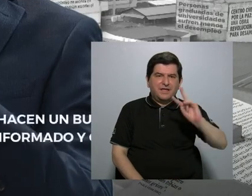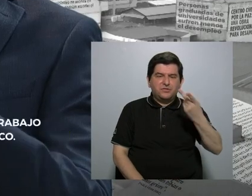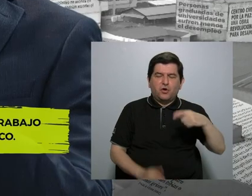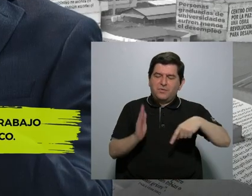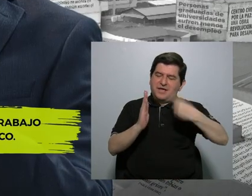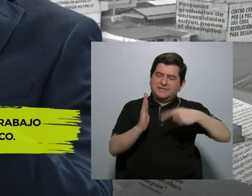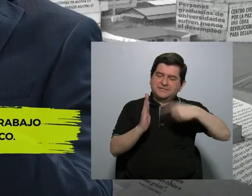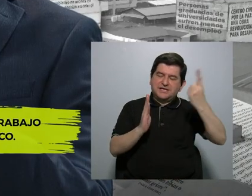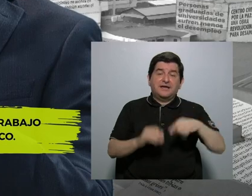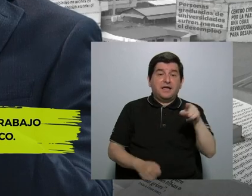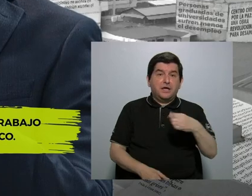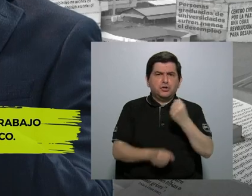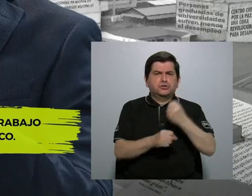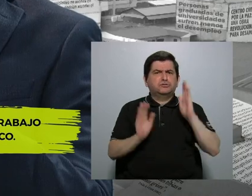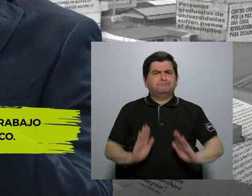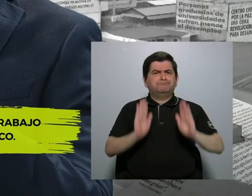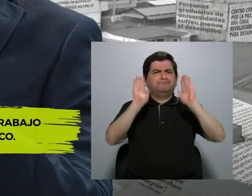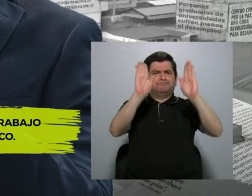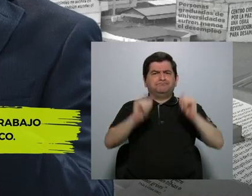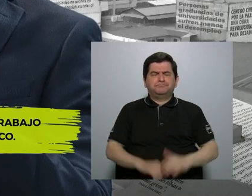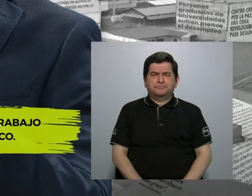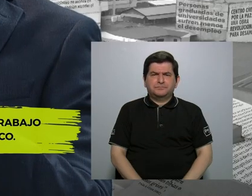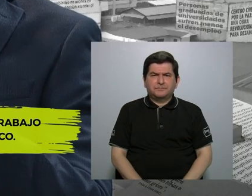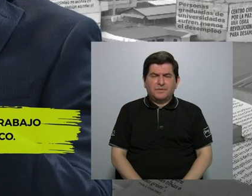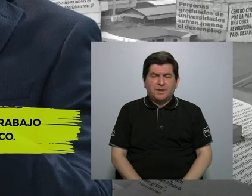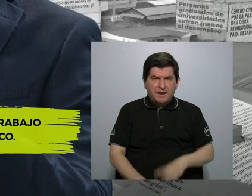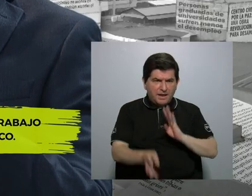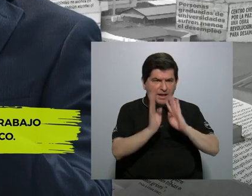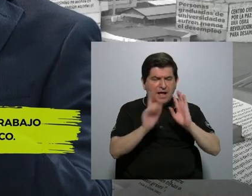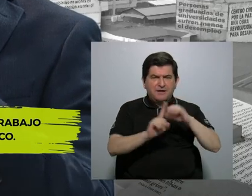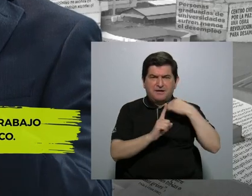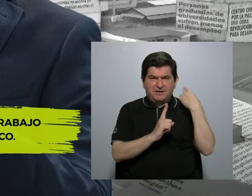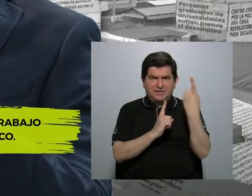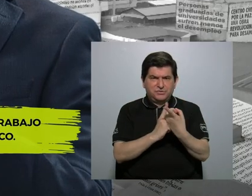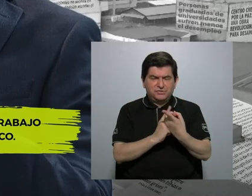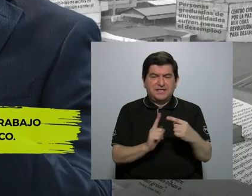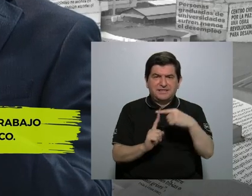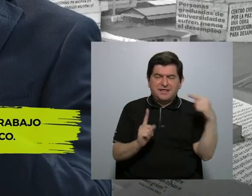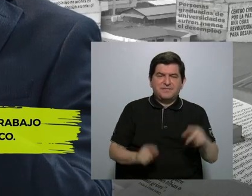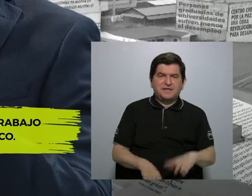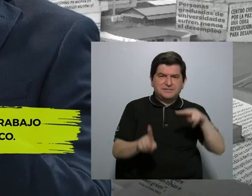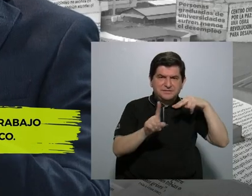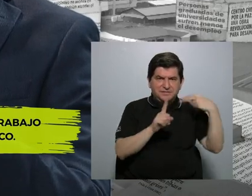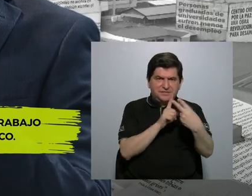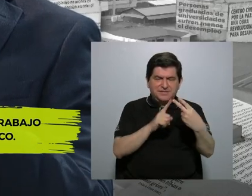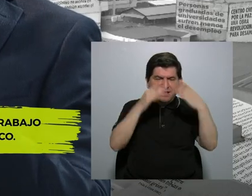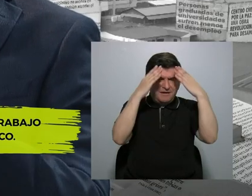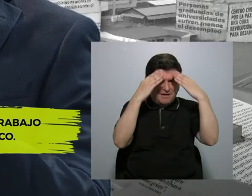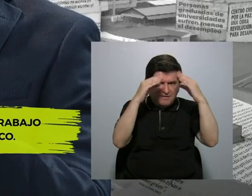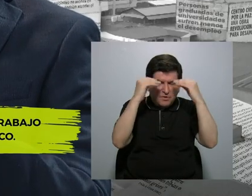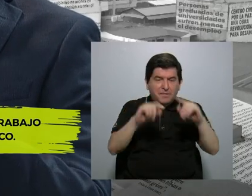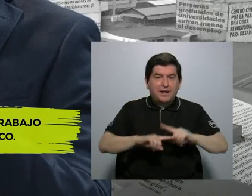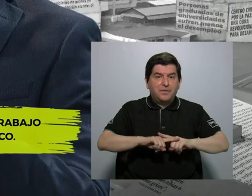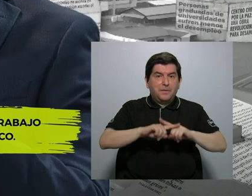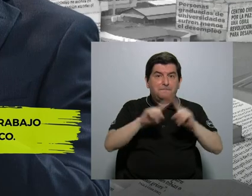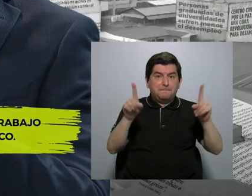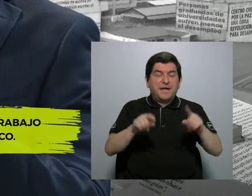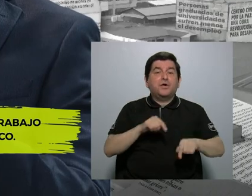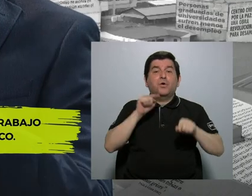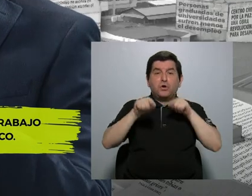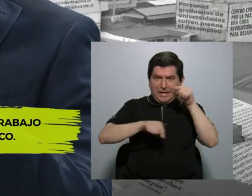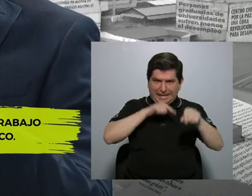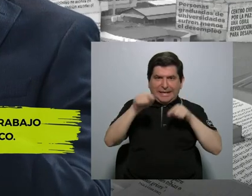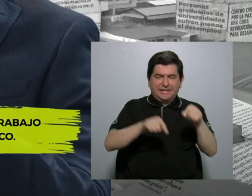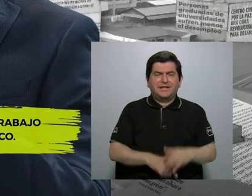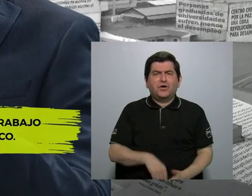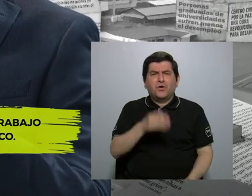quienes ellos hacen un gran trabajo precisamente por hablarle a la sociedad a partir de un punto de vista informado, pero un punto de vista crítico.